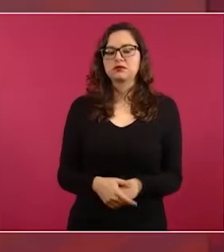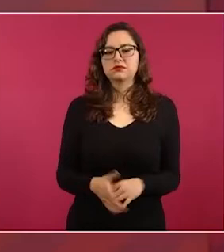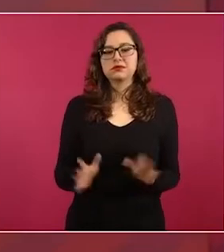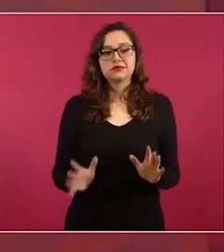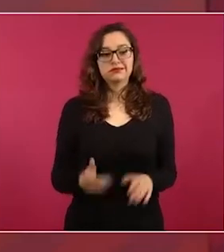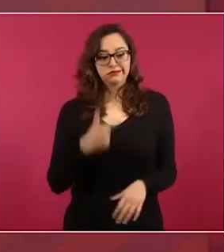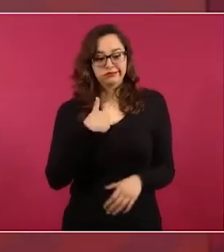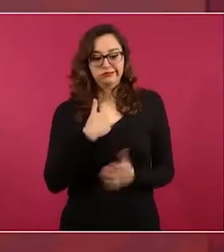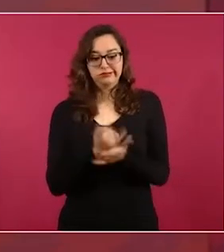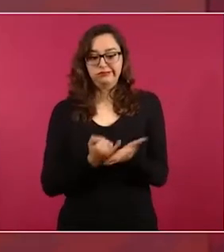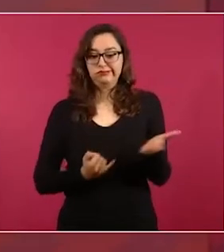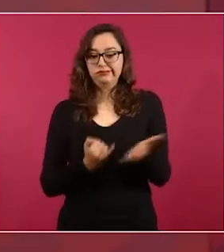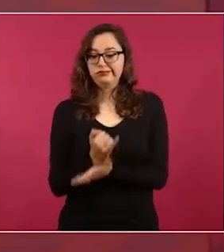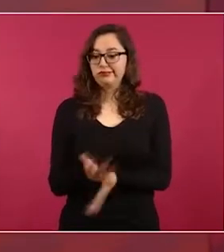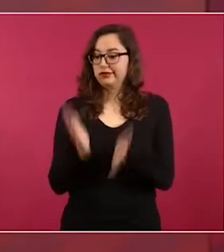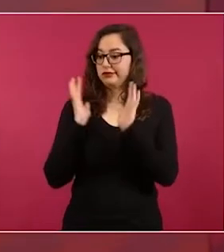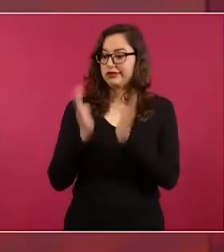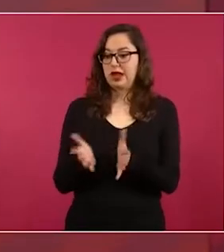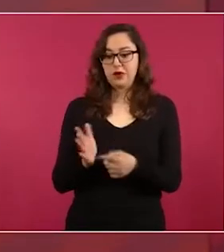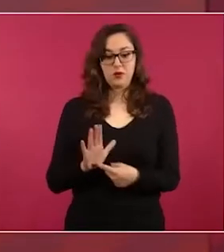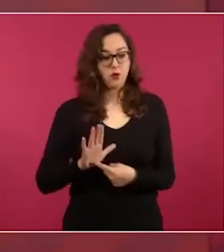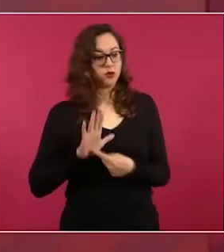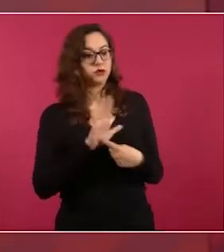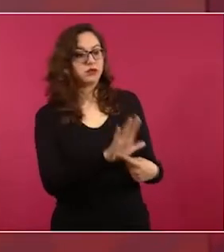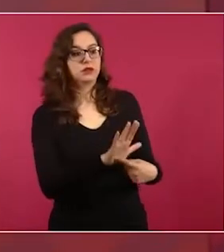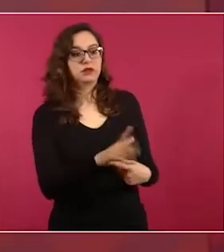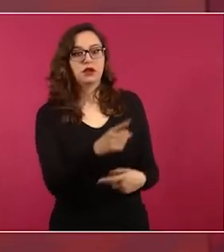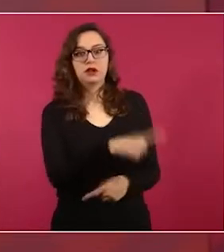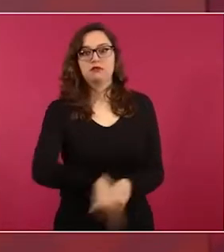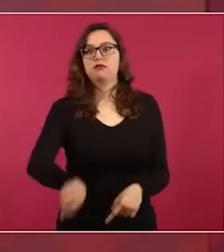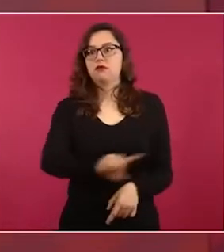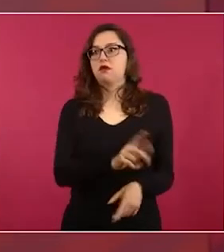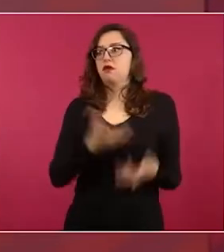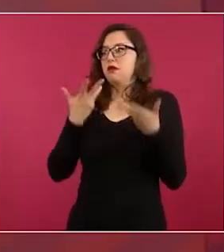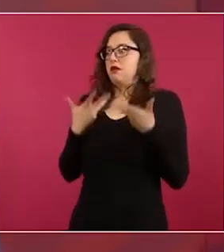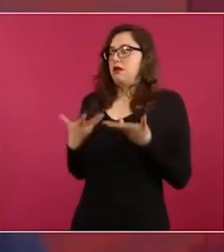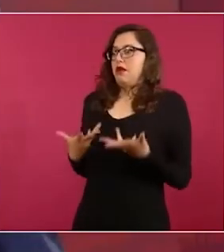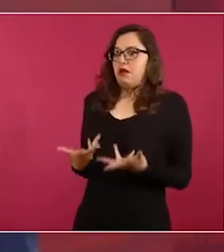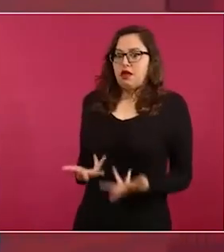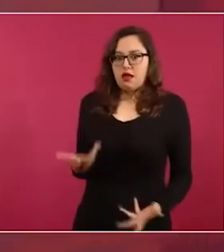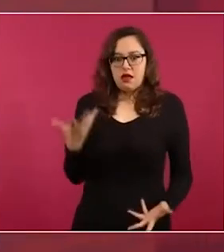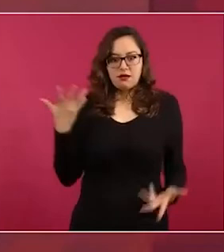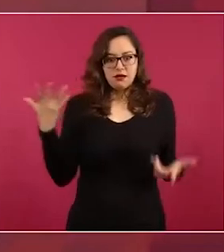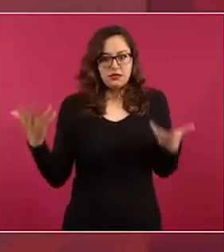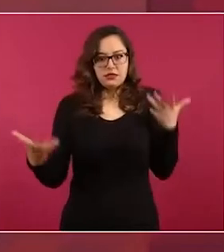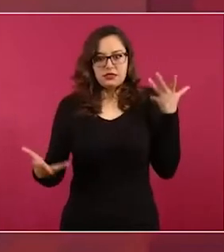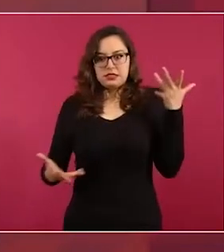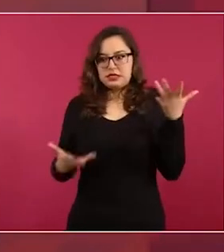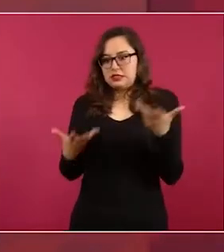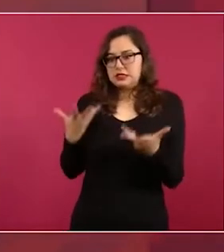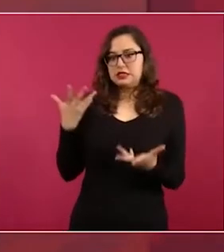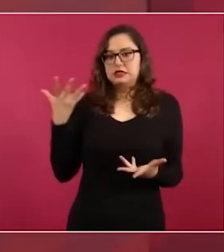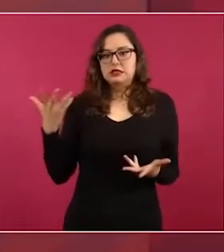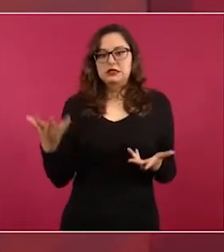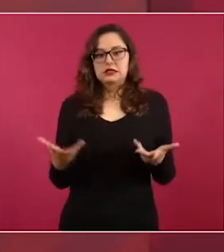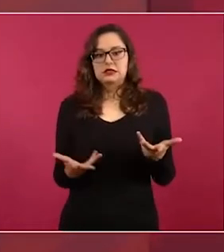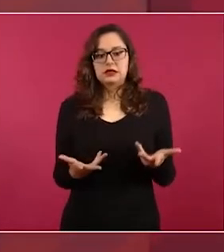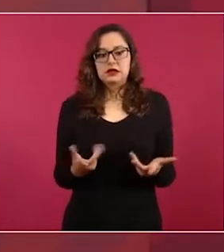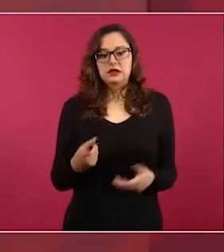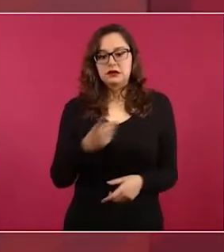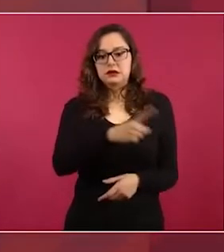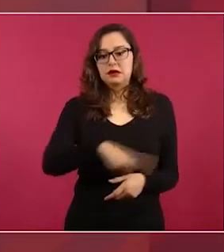Y siempre se acude como excusa, no siempre,